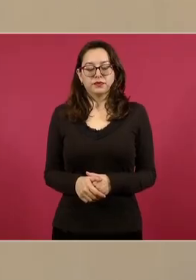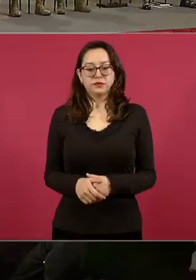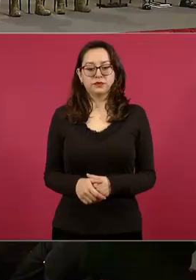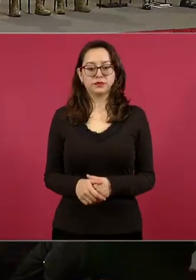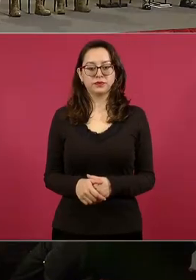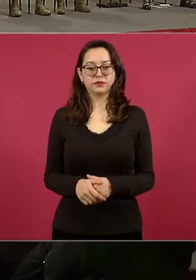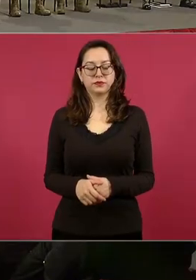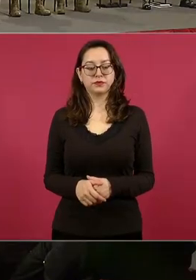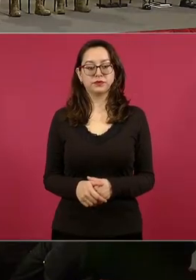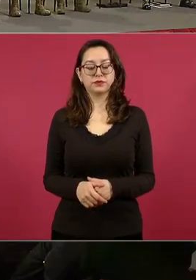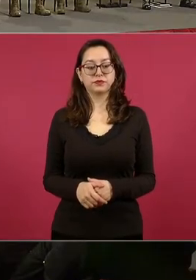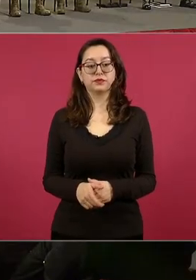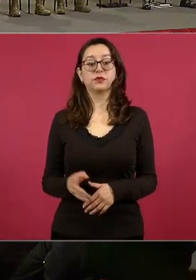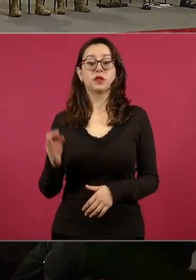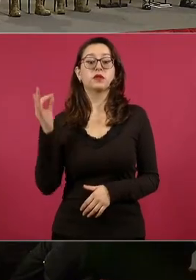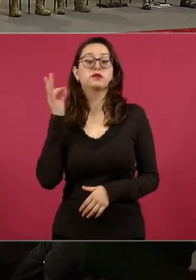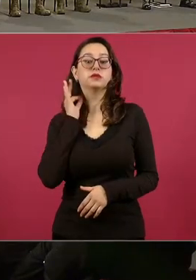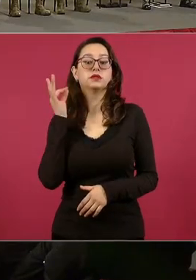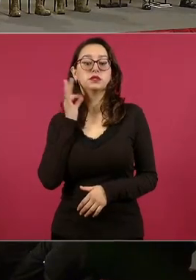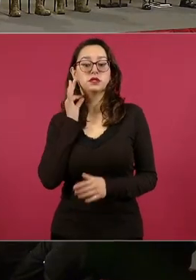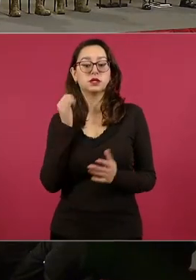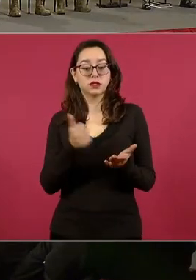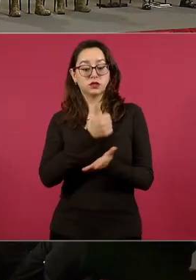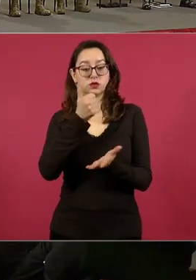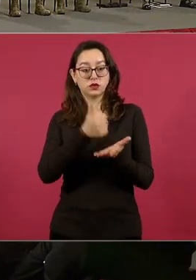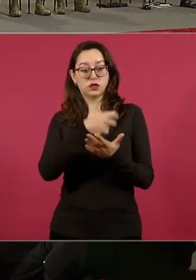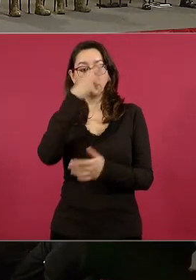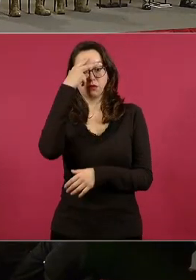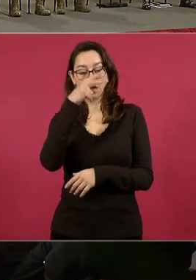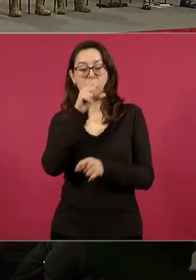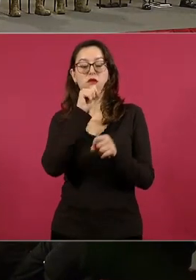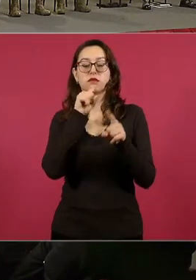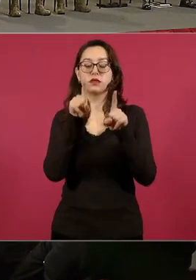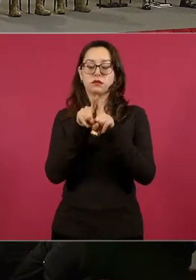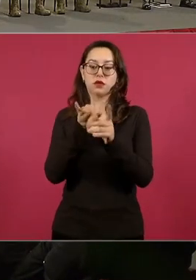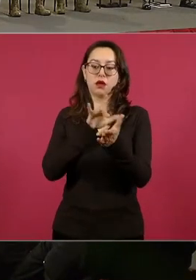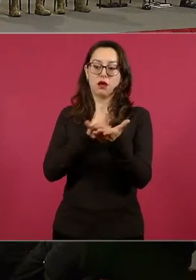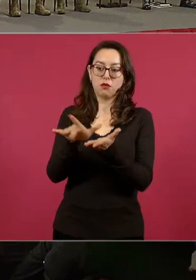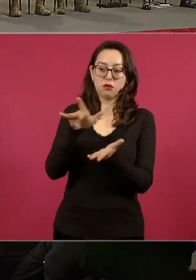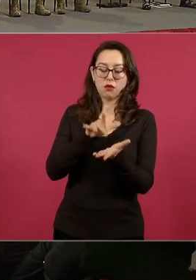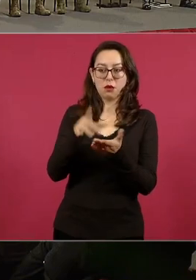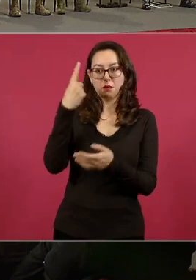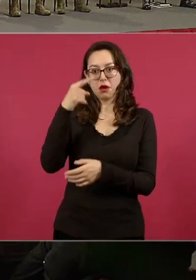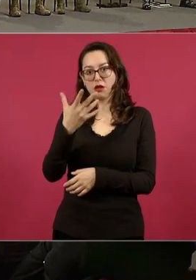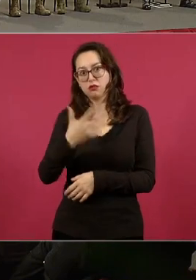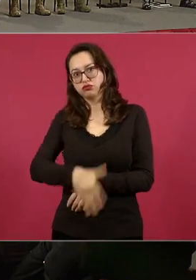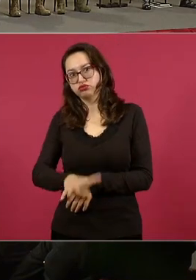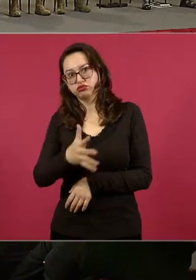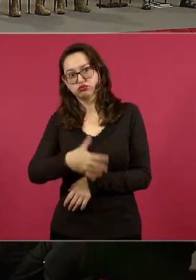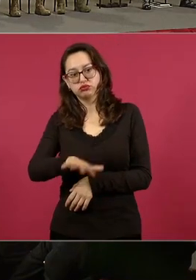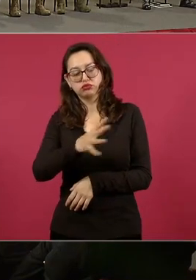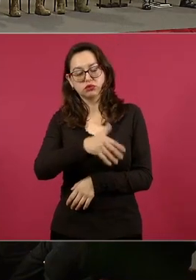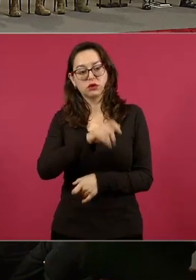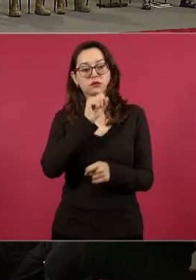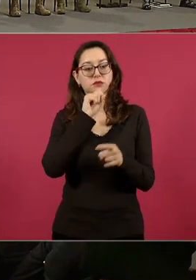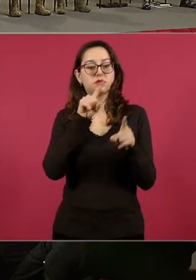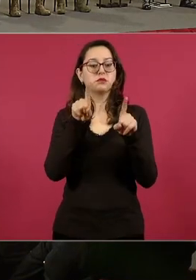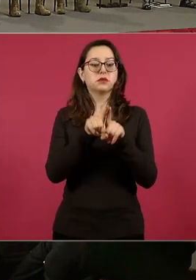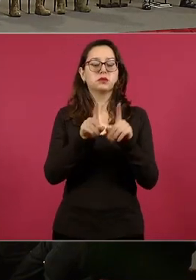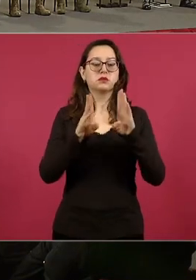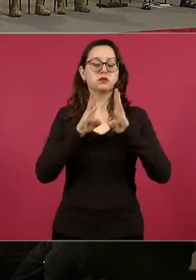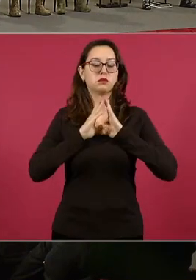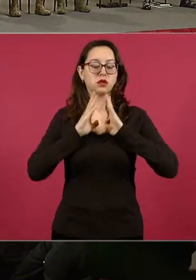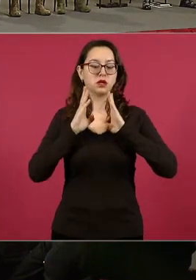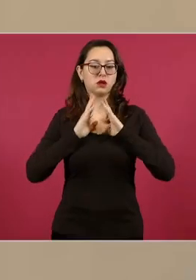la Ciudad de México, participaron integrantes del Ejército Mexicano, CONAO, CONACE, la Fiscalía de la Ciudad de México,